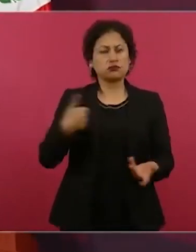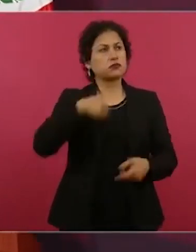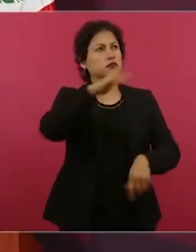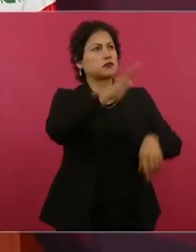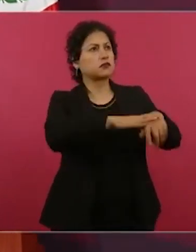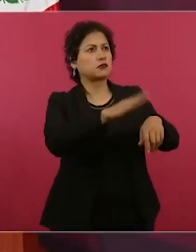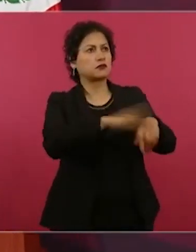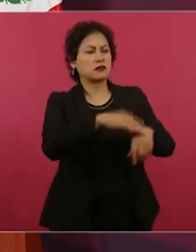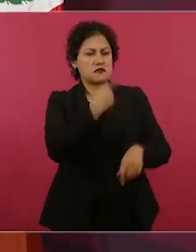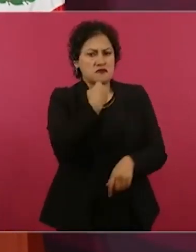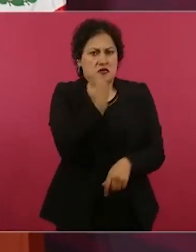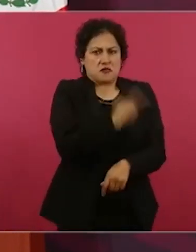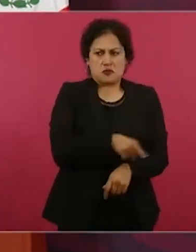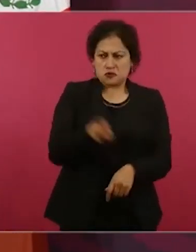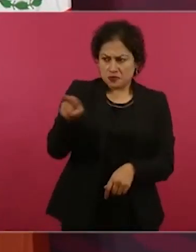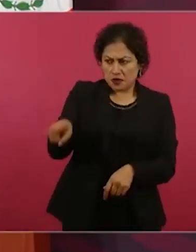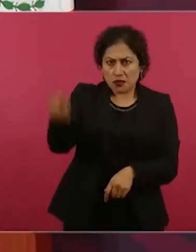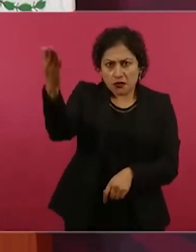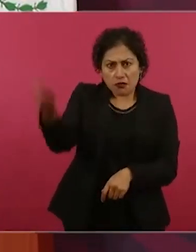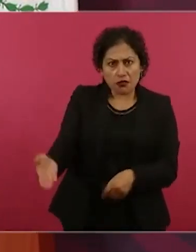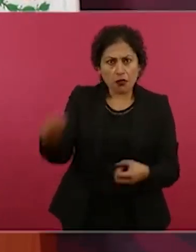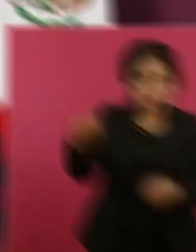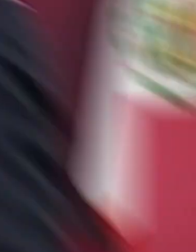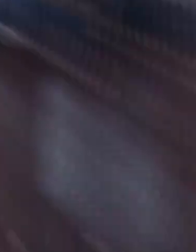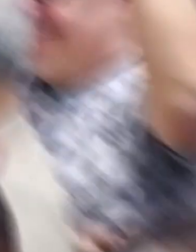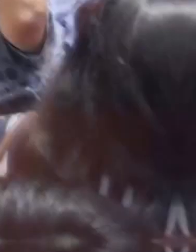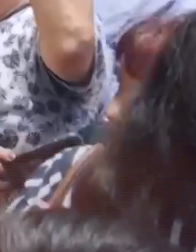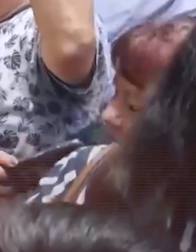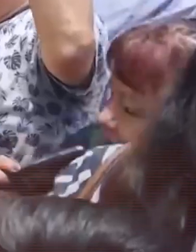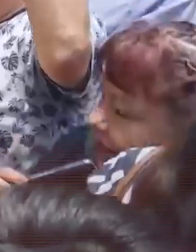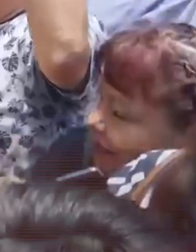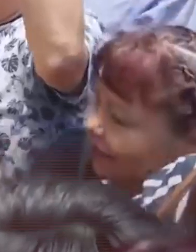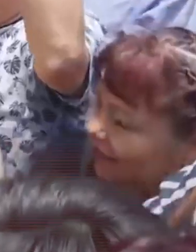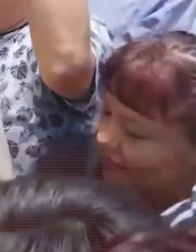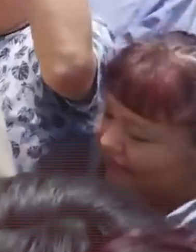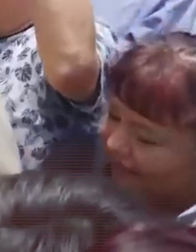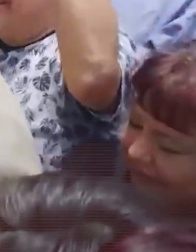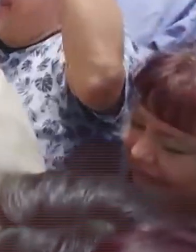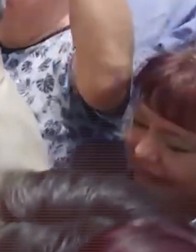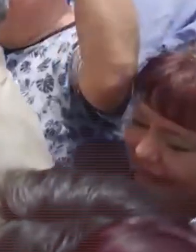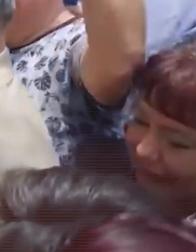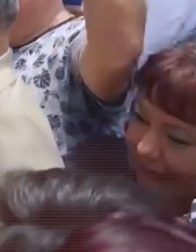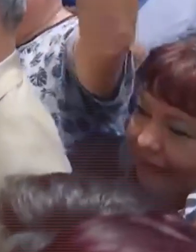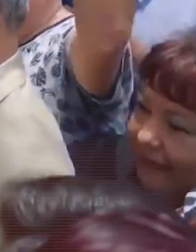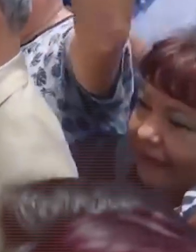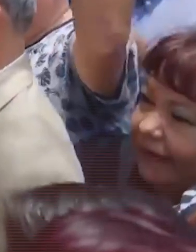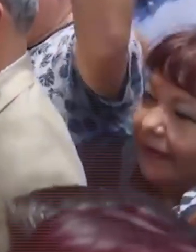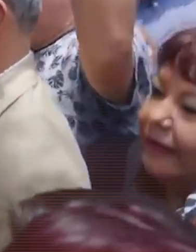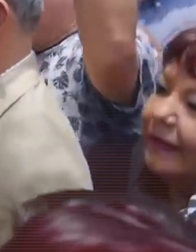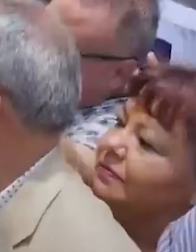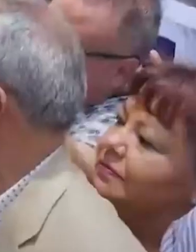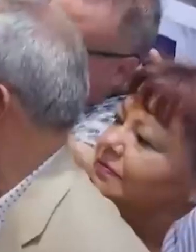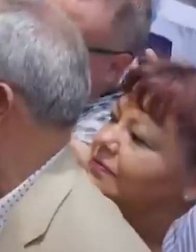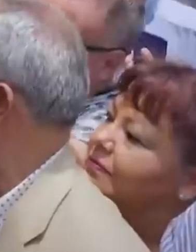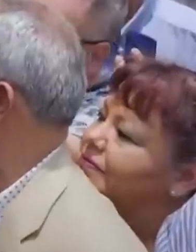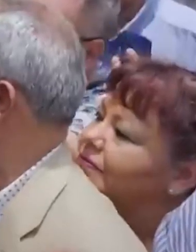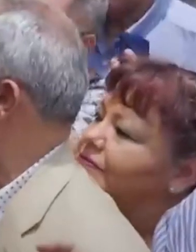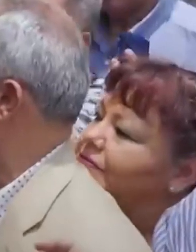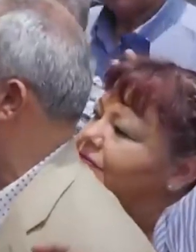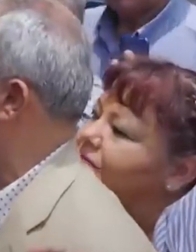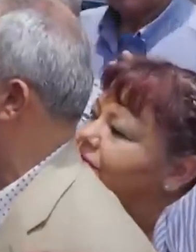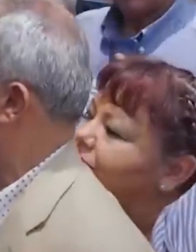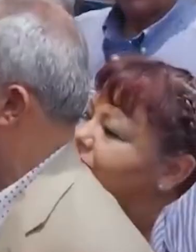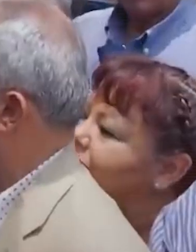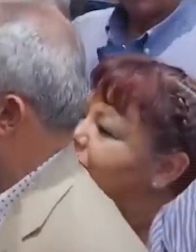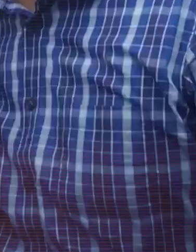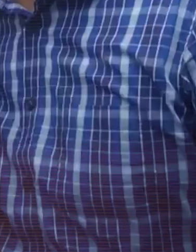antecedentes y por lo que está haciendo en mi contra. Con la resolución del juez, el presidente ya no puede manifestarse sobre la